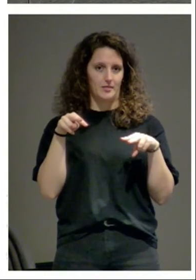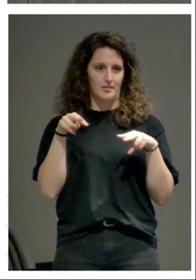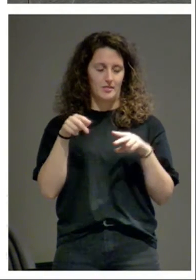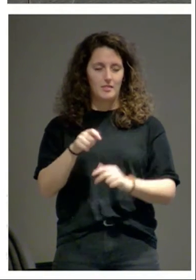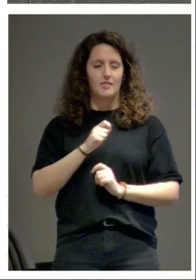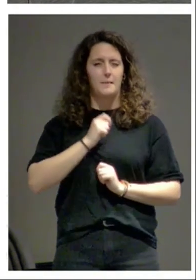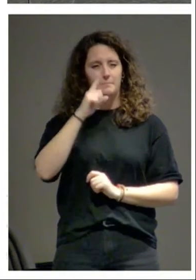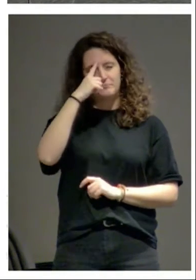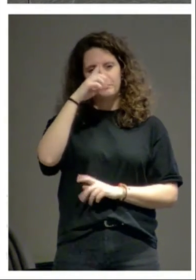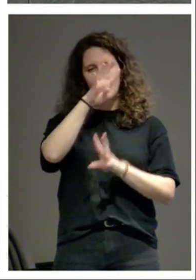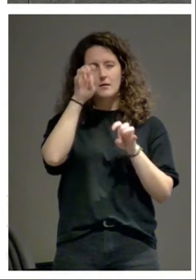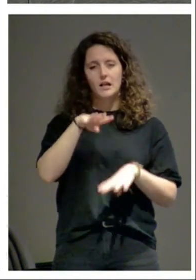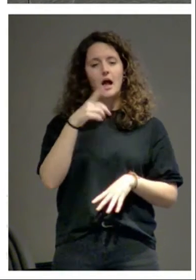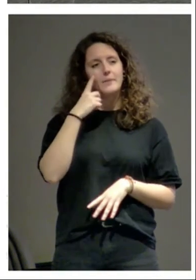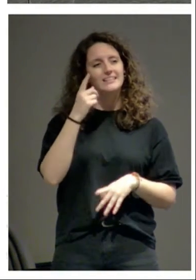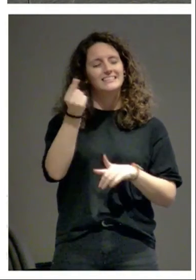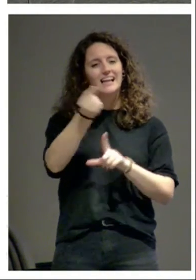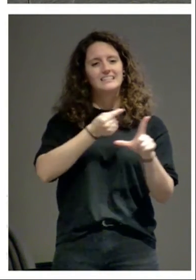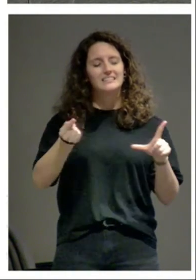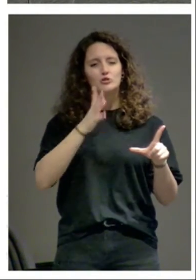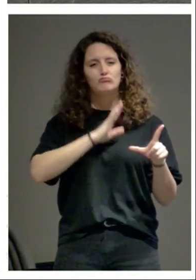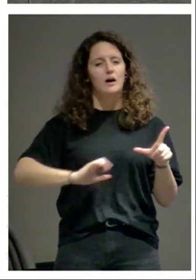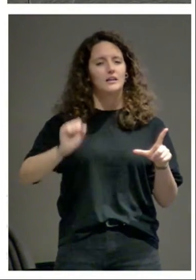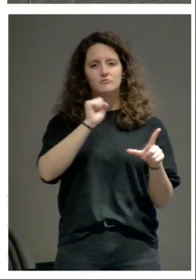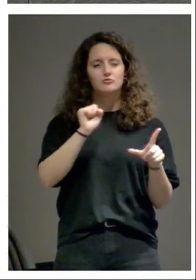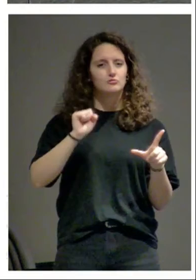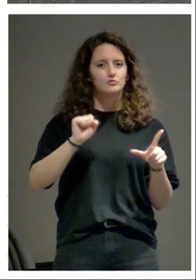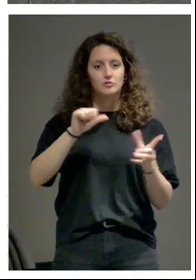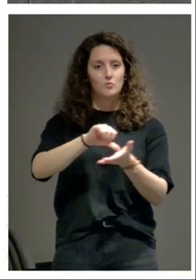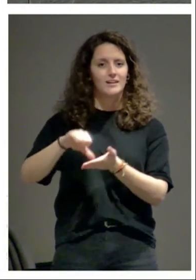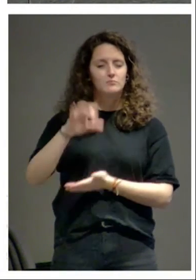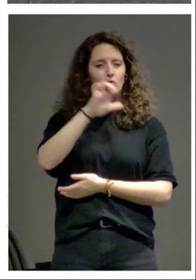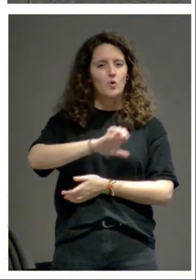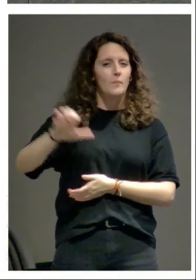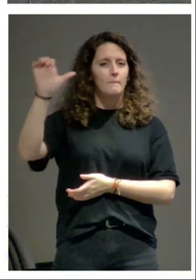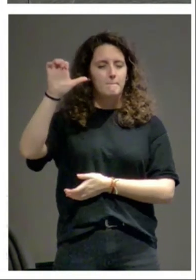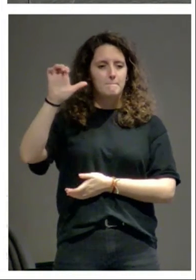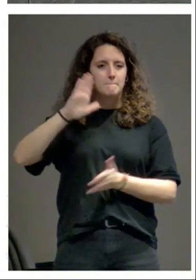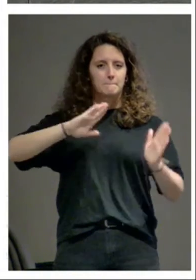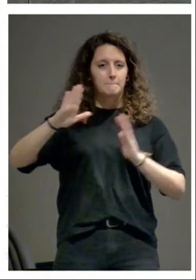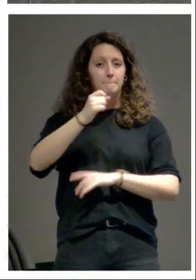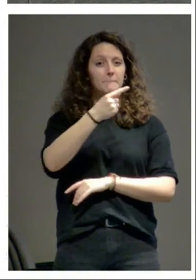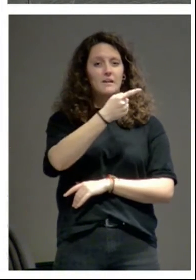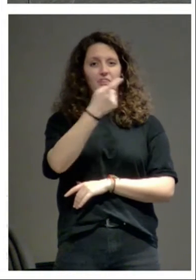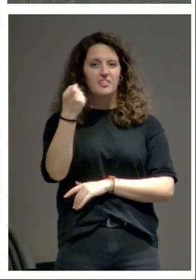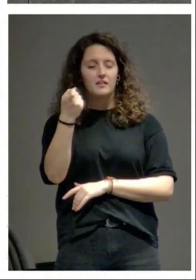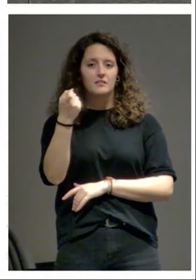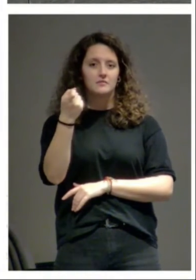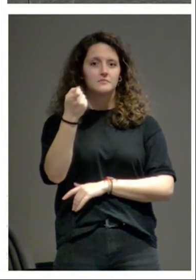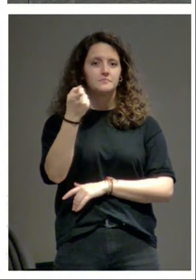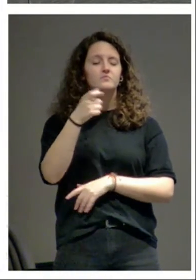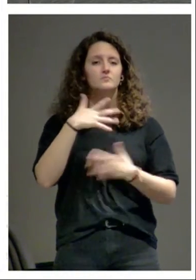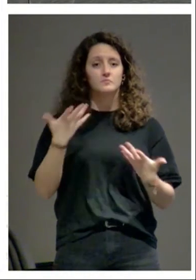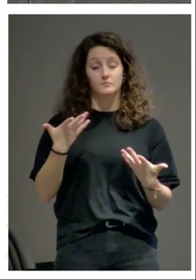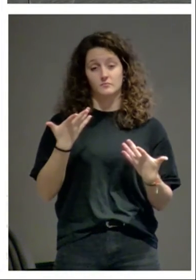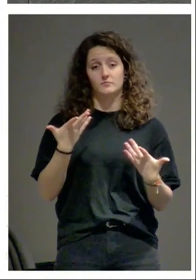por uno de los diseños más fabulosos del urbanismo europeo del entorno de 1100 que es el